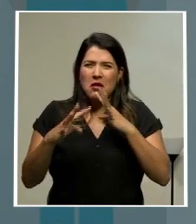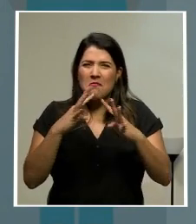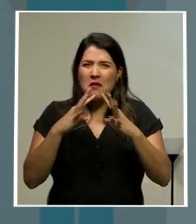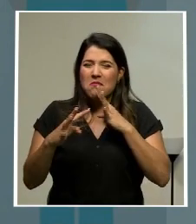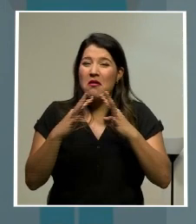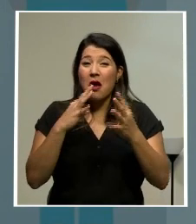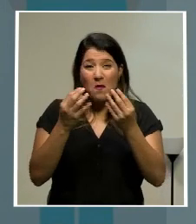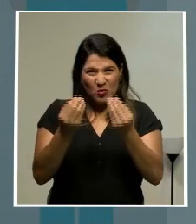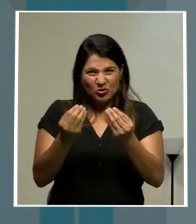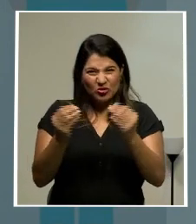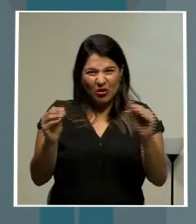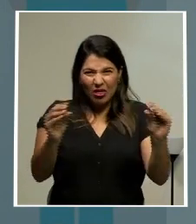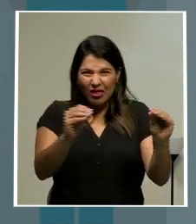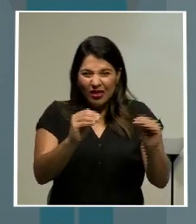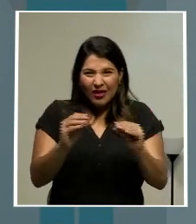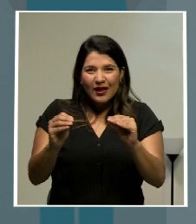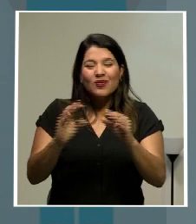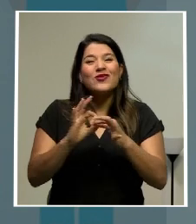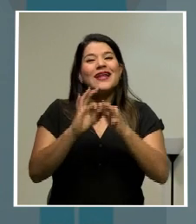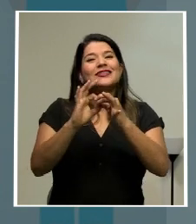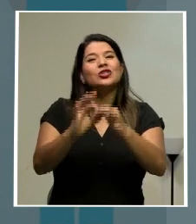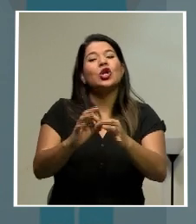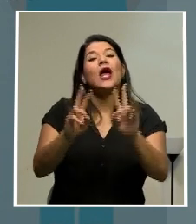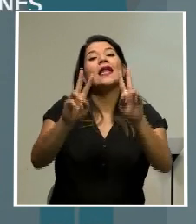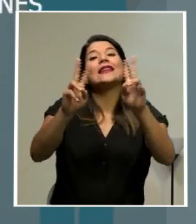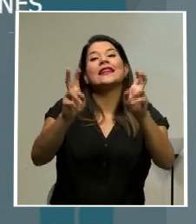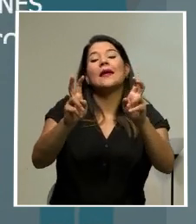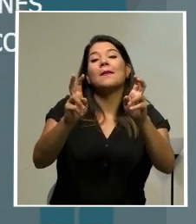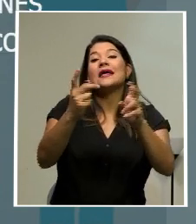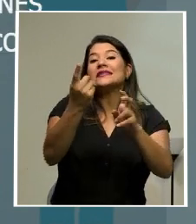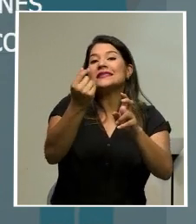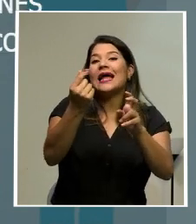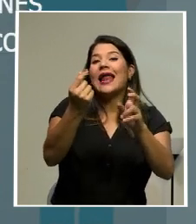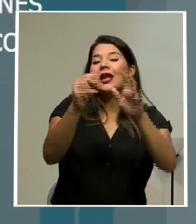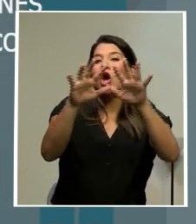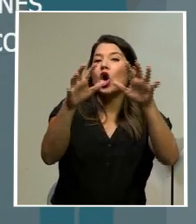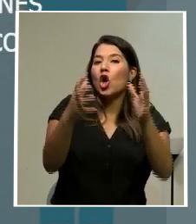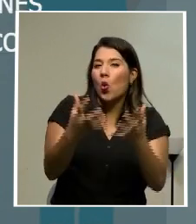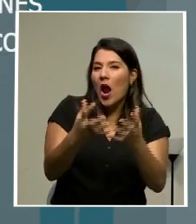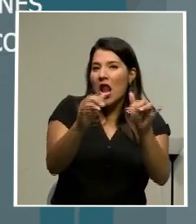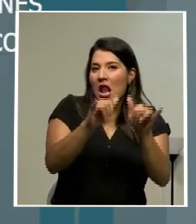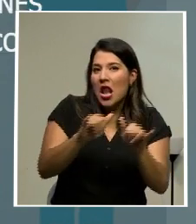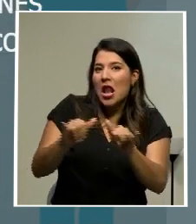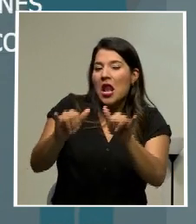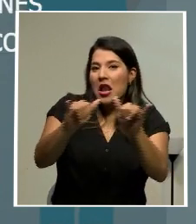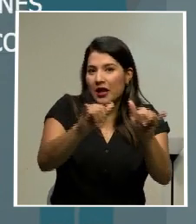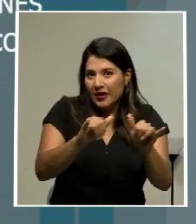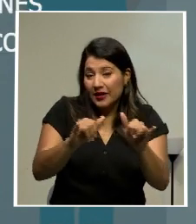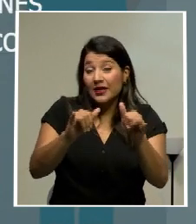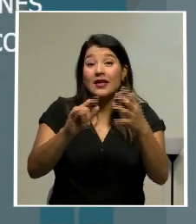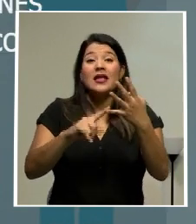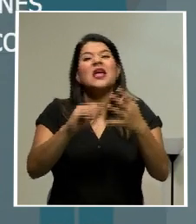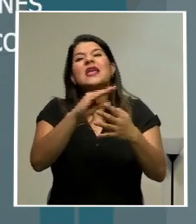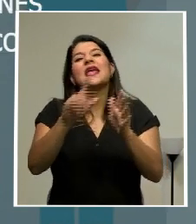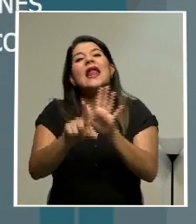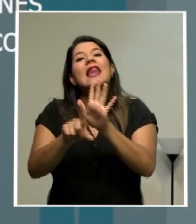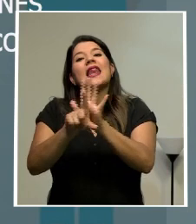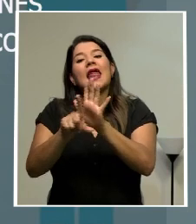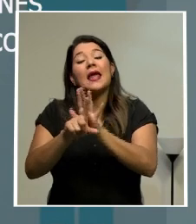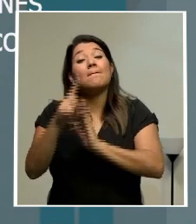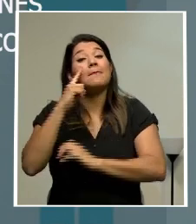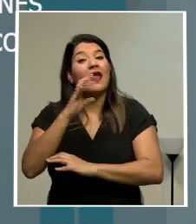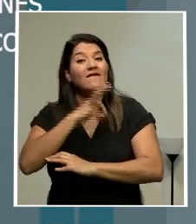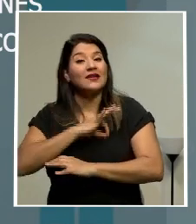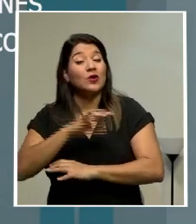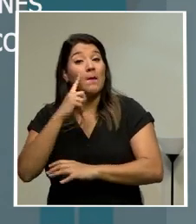el tema del salario global y las convenciones colectivas, que también hasta cierto punto tendrá una repercusión